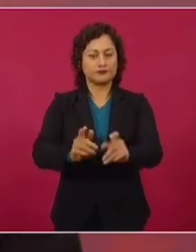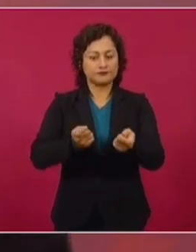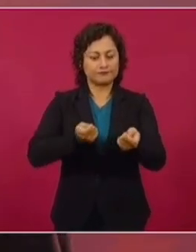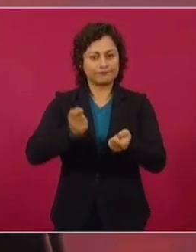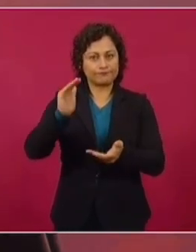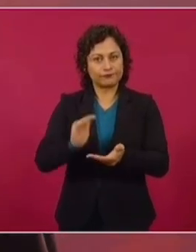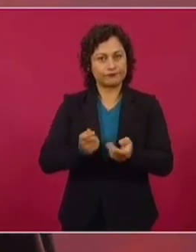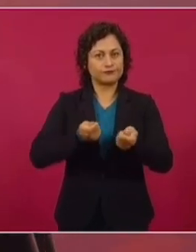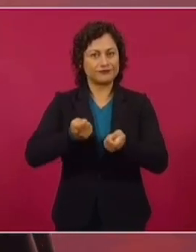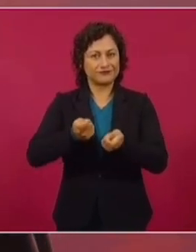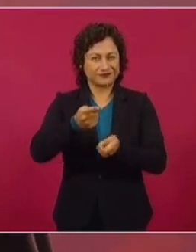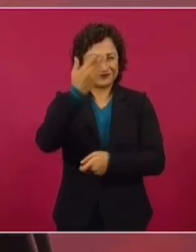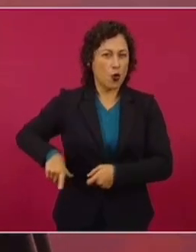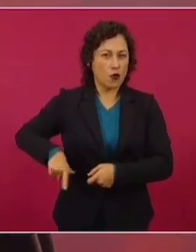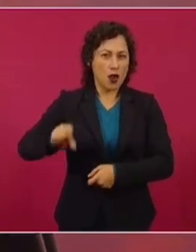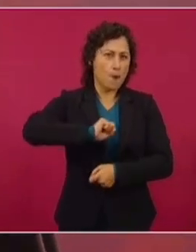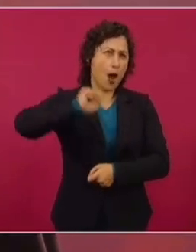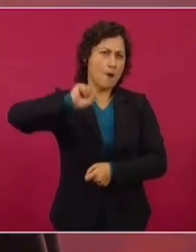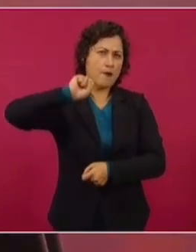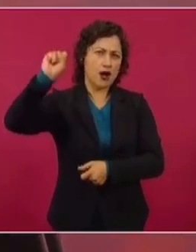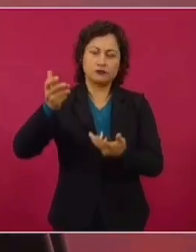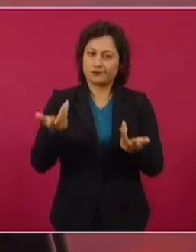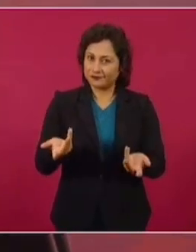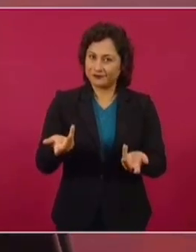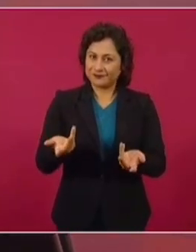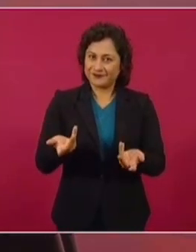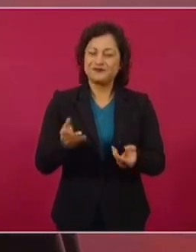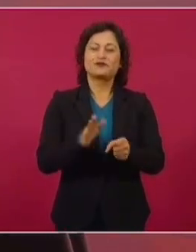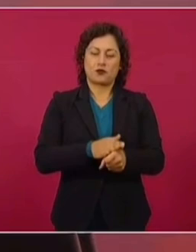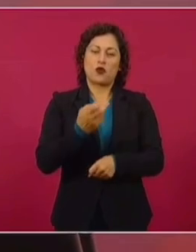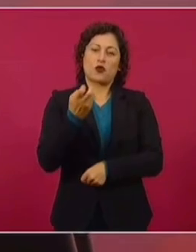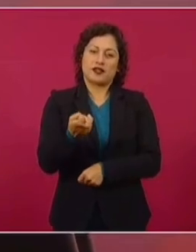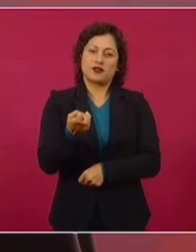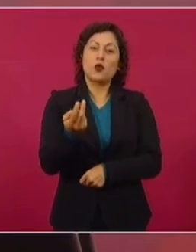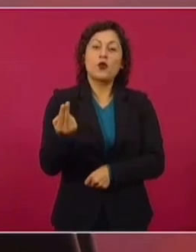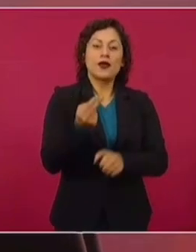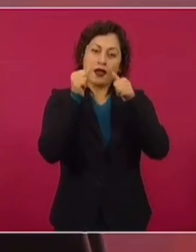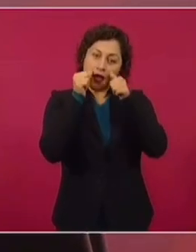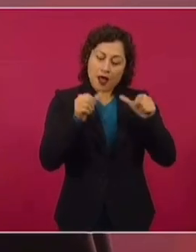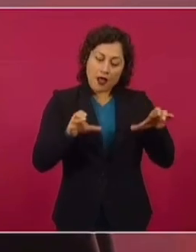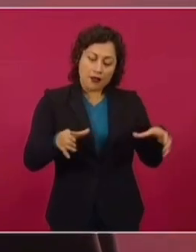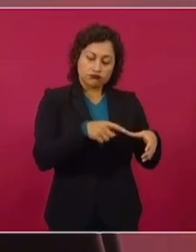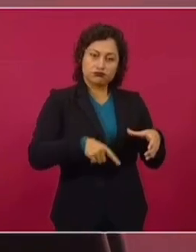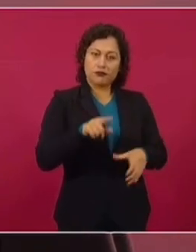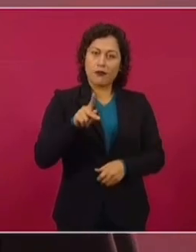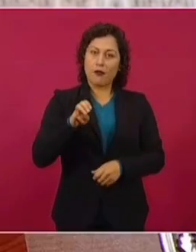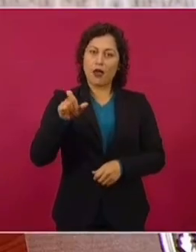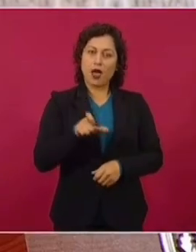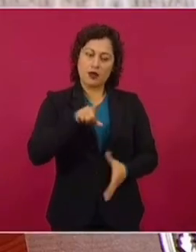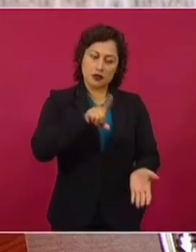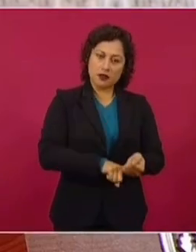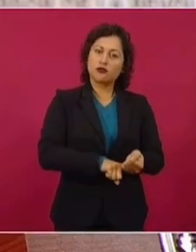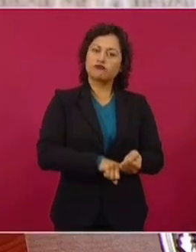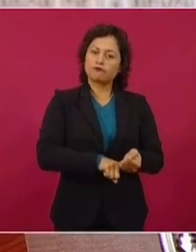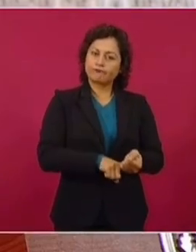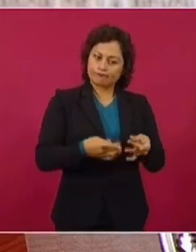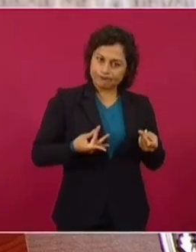sucedía en otros gobiernos. Para eso se requiere de manejar Pemex con eficiencia, con honradez.